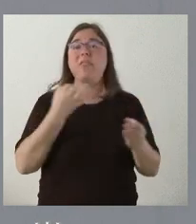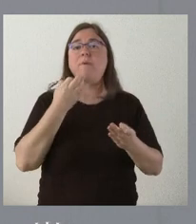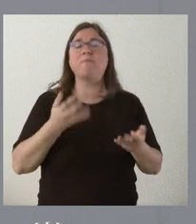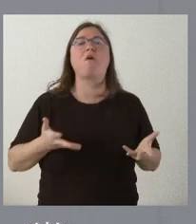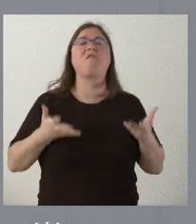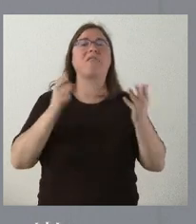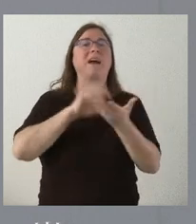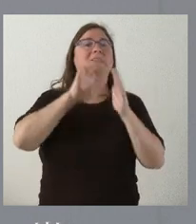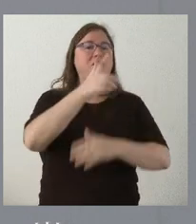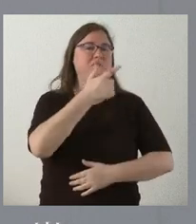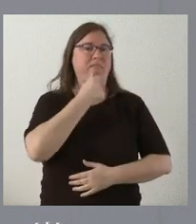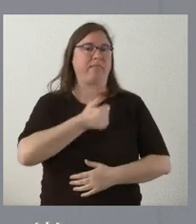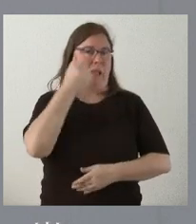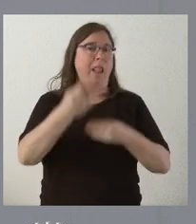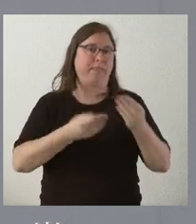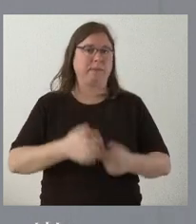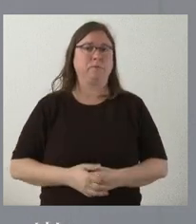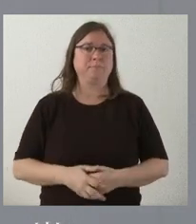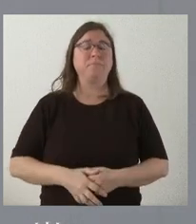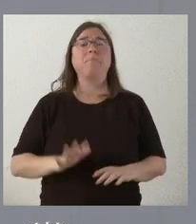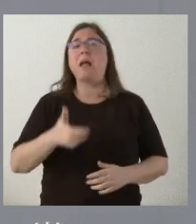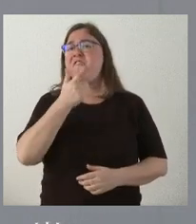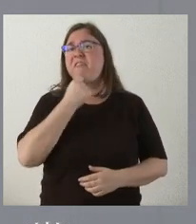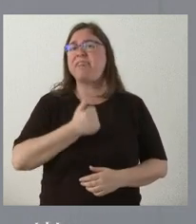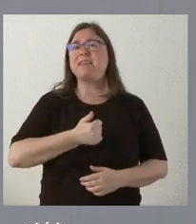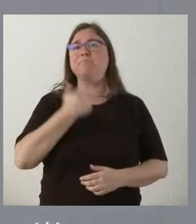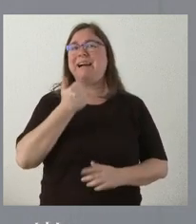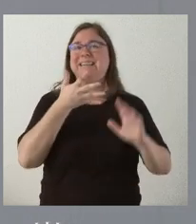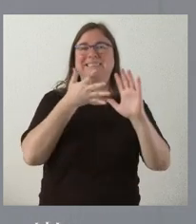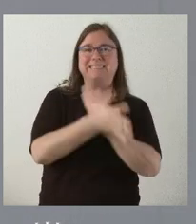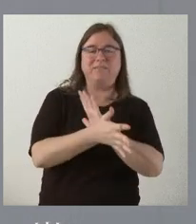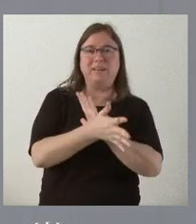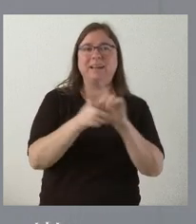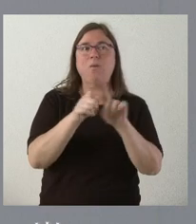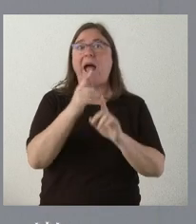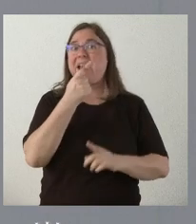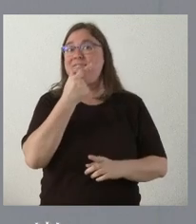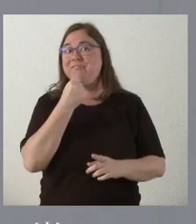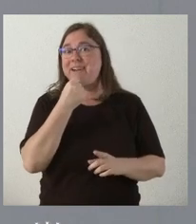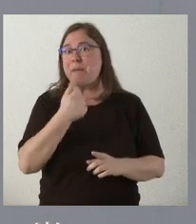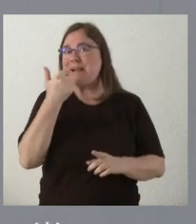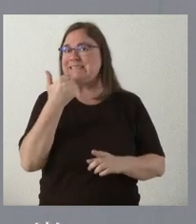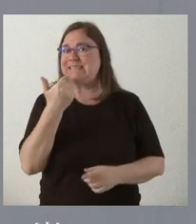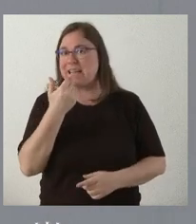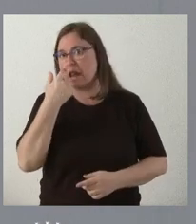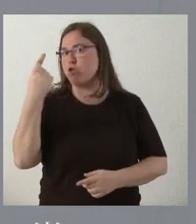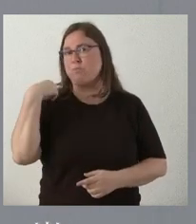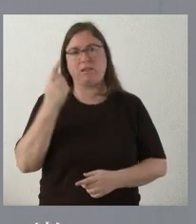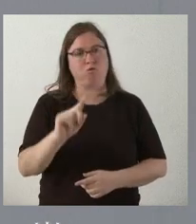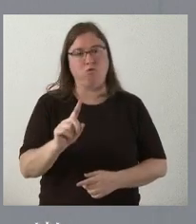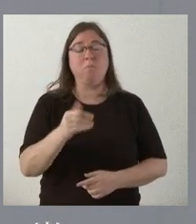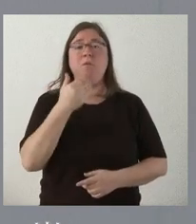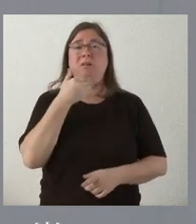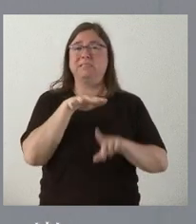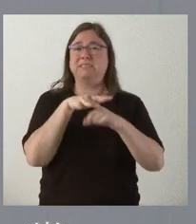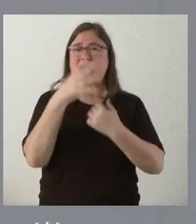Castilla y León sea más sencillo, lo que hacemos, pero que sea más sencillo no significa que sea más fácil que el año pasado. Las circunstancias económicas